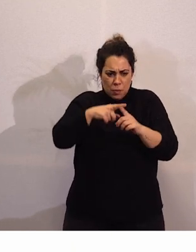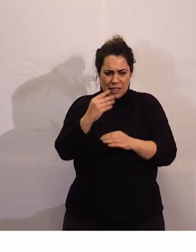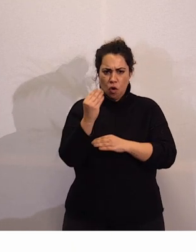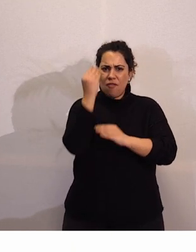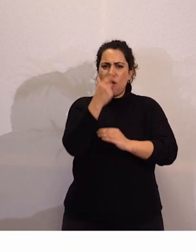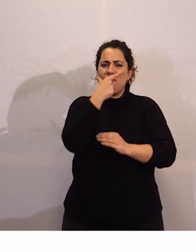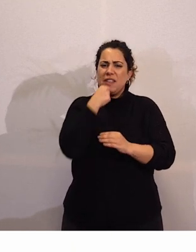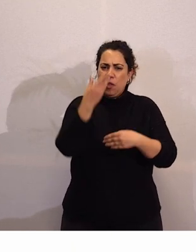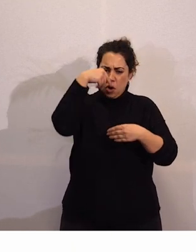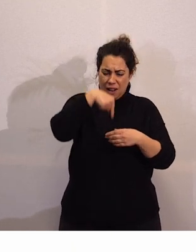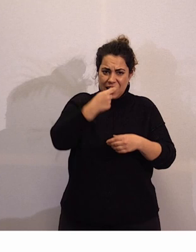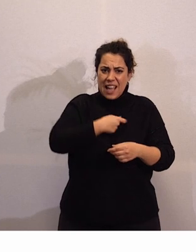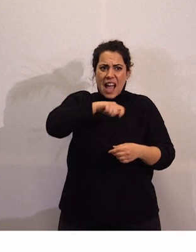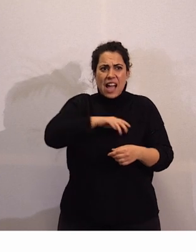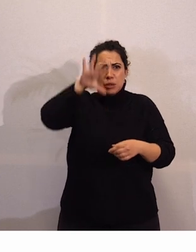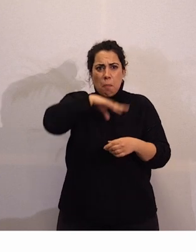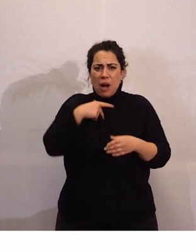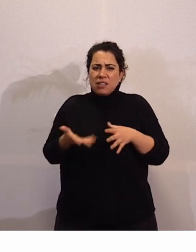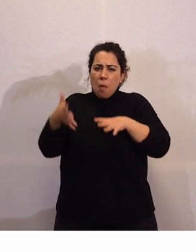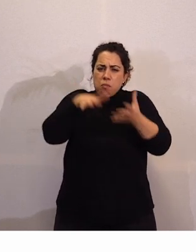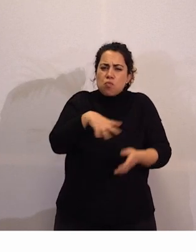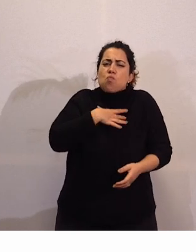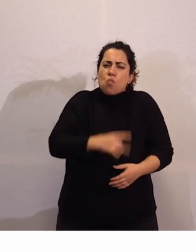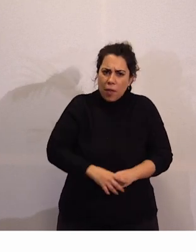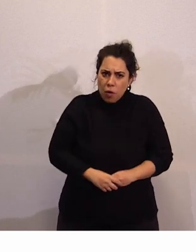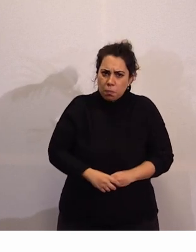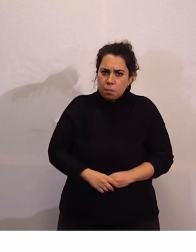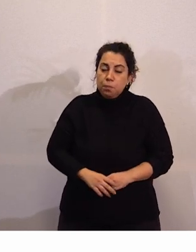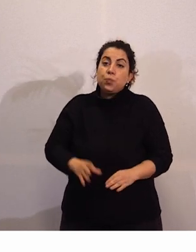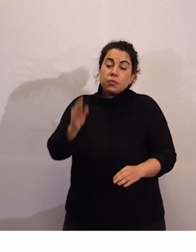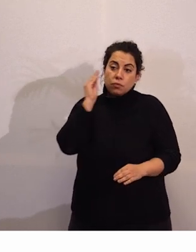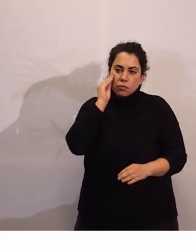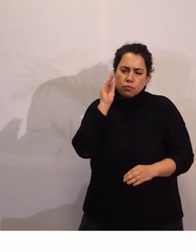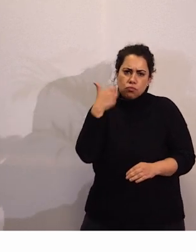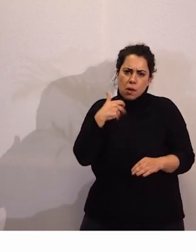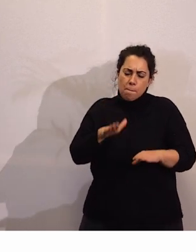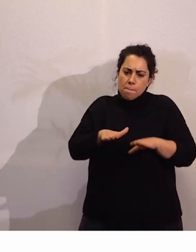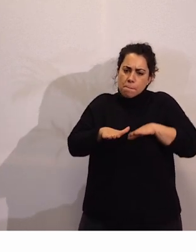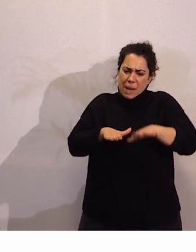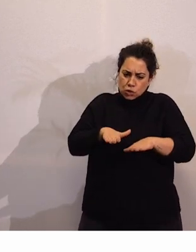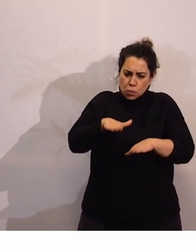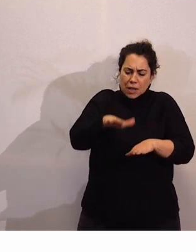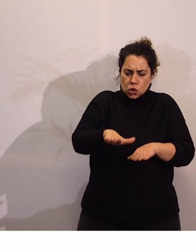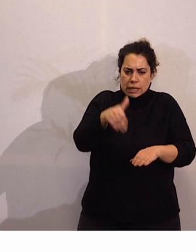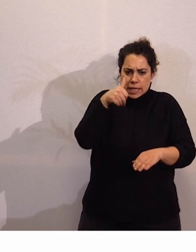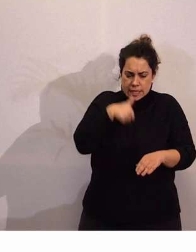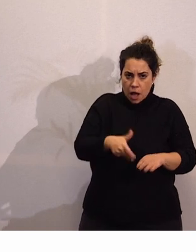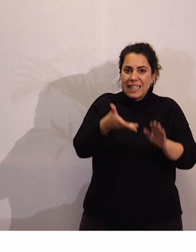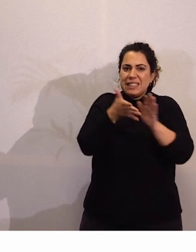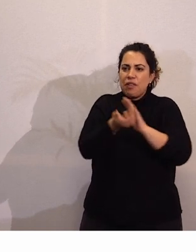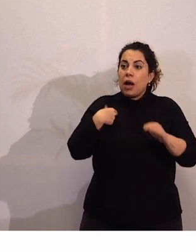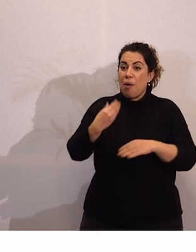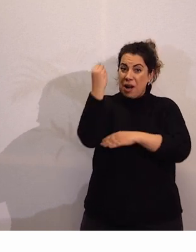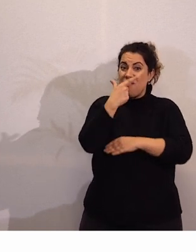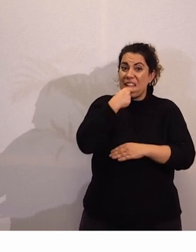en España? Pues yo creo que en primer lugar ya hemos dado pasos hemos dado pasos como que esto esté en una